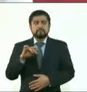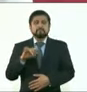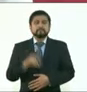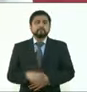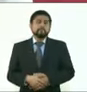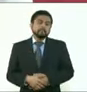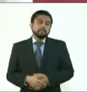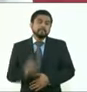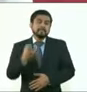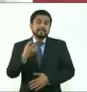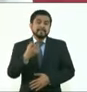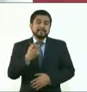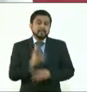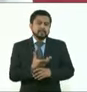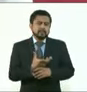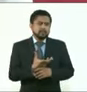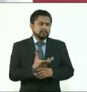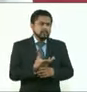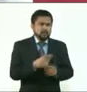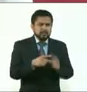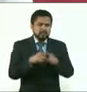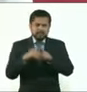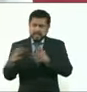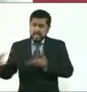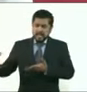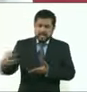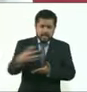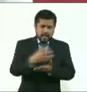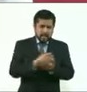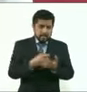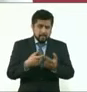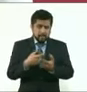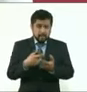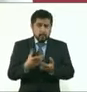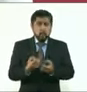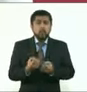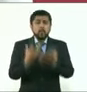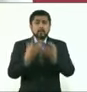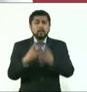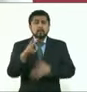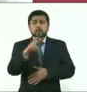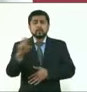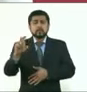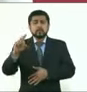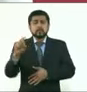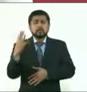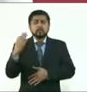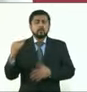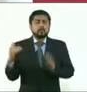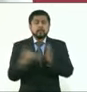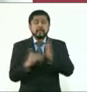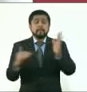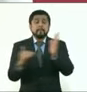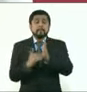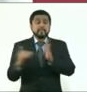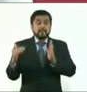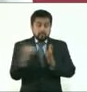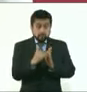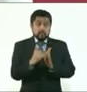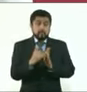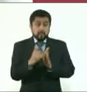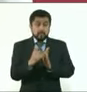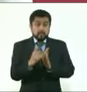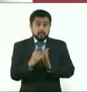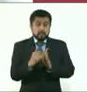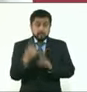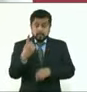Sí, los ingresos totales que tenemos proyectados este año son 234 mil millones de pesos. En este